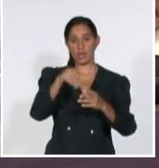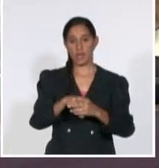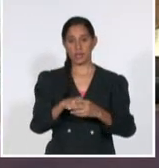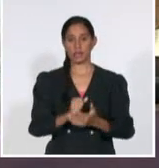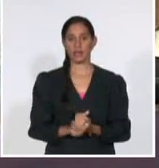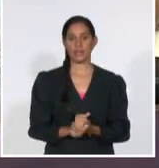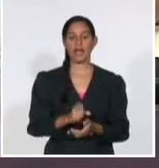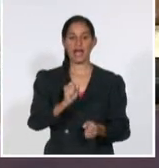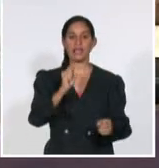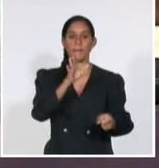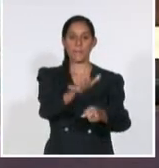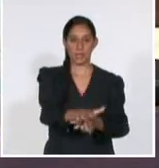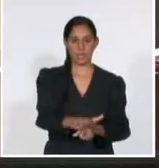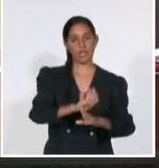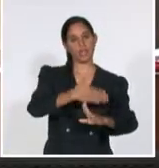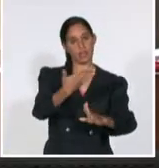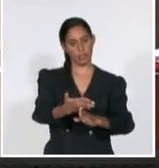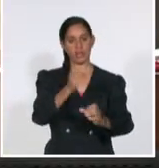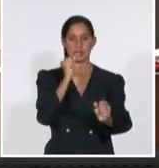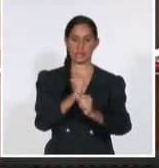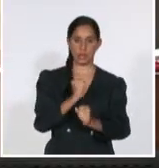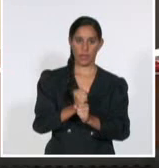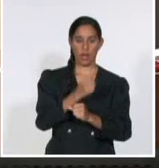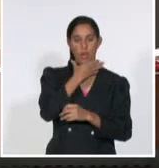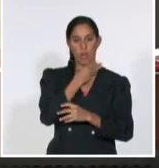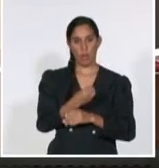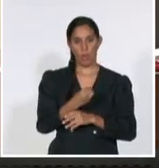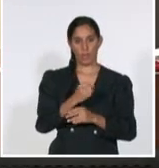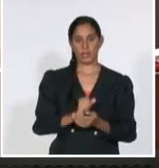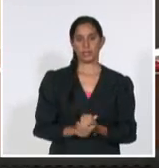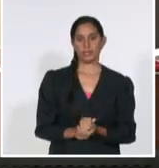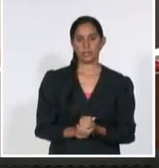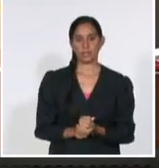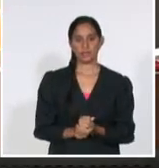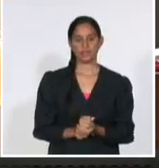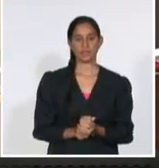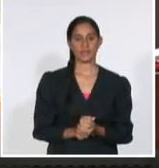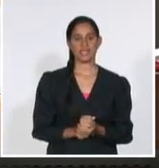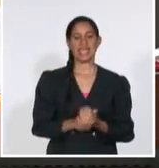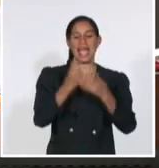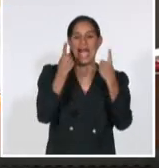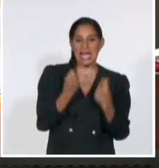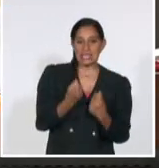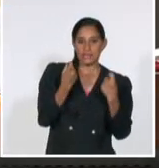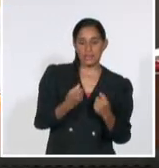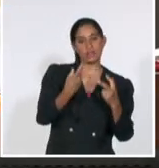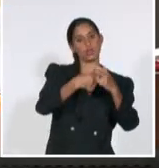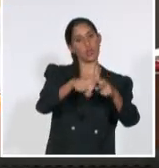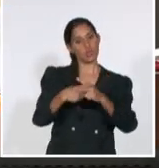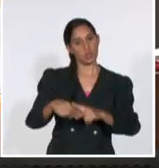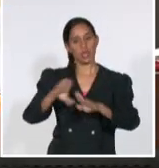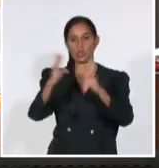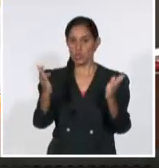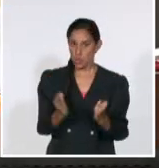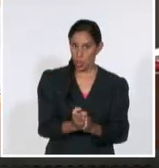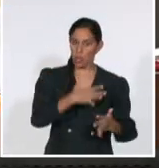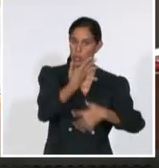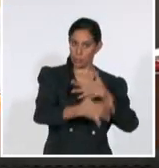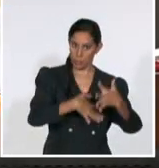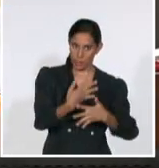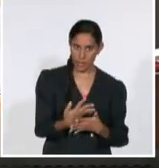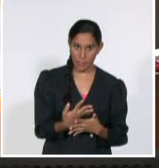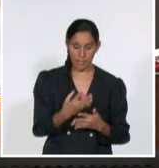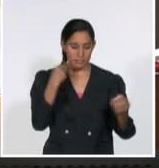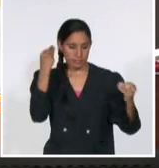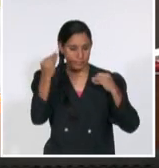iniciarán su vida laboral. Acabar de solucionar los problemas que tenemos a la hora de recepcionar en las